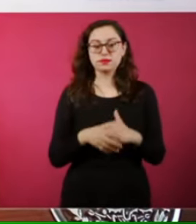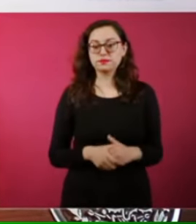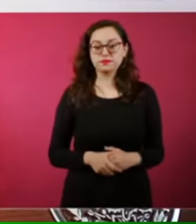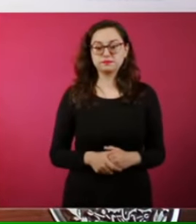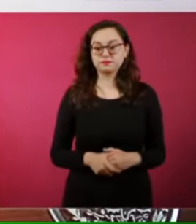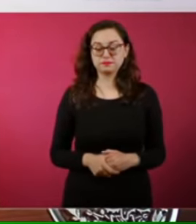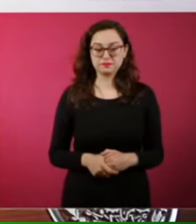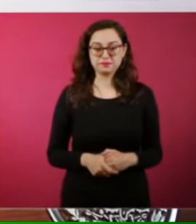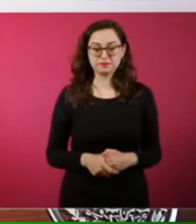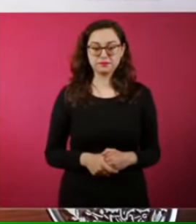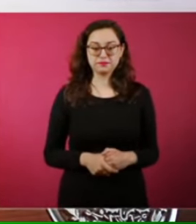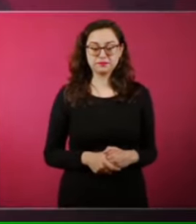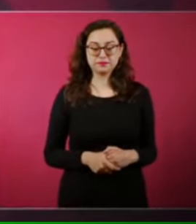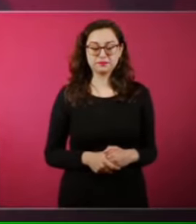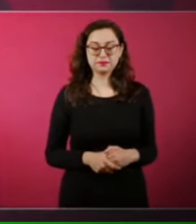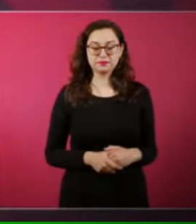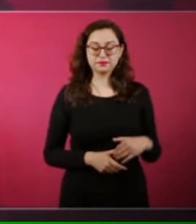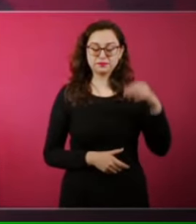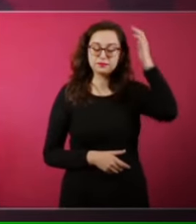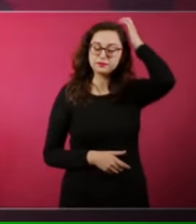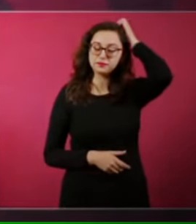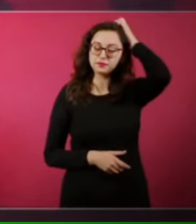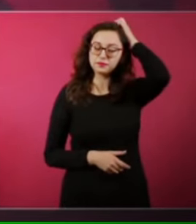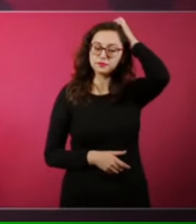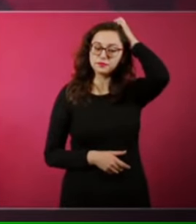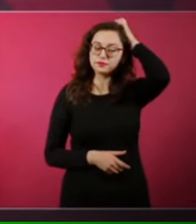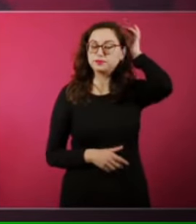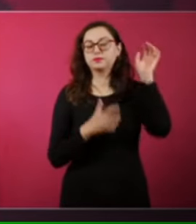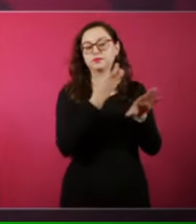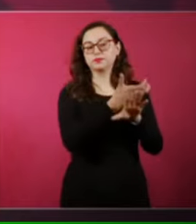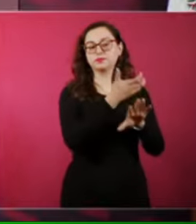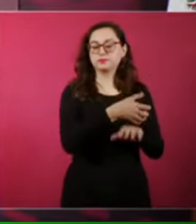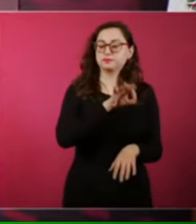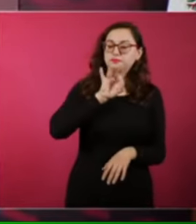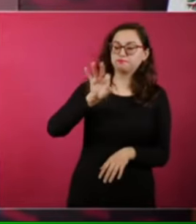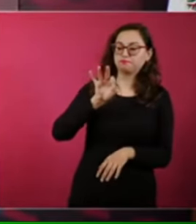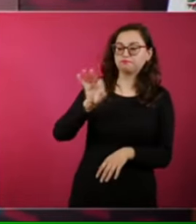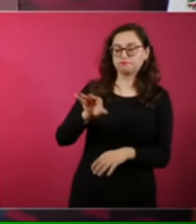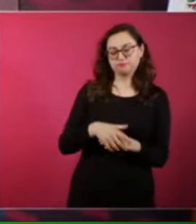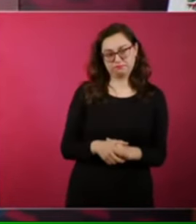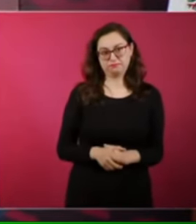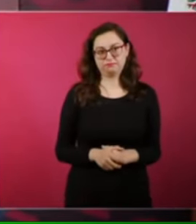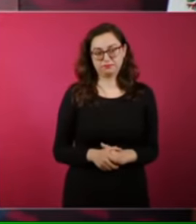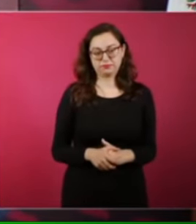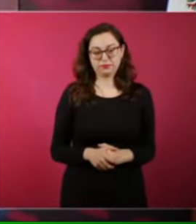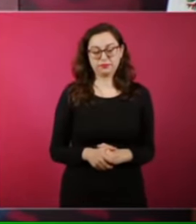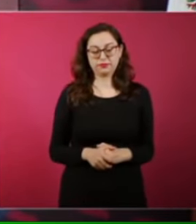decían los americanos, como se les llamaba entonces a los estadounidenses.